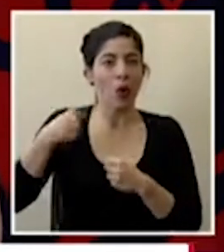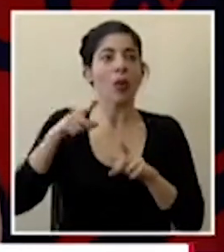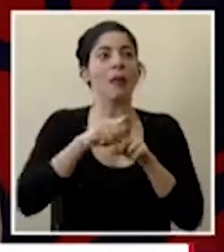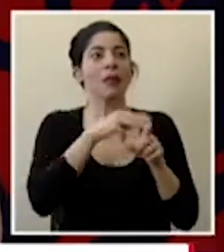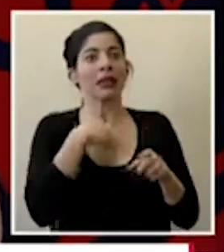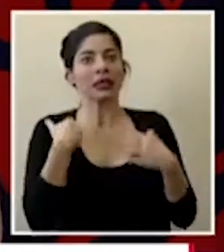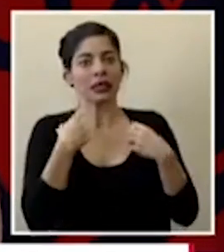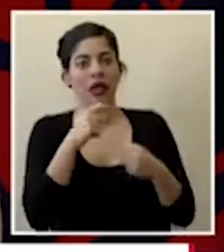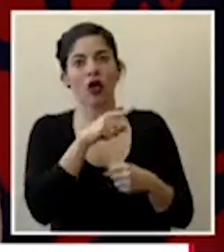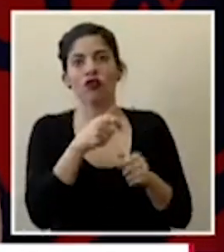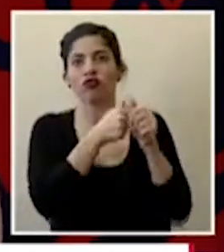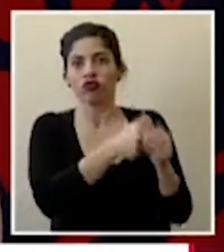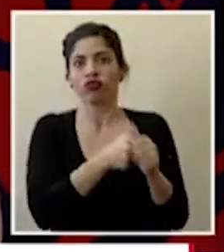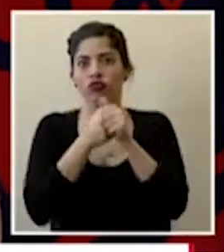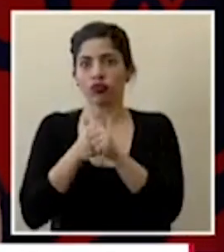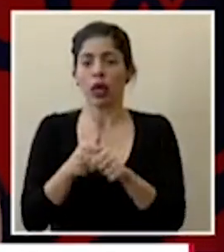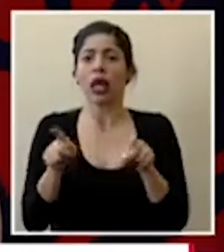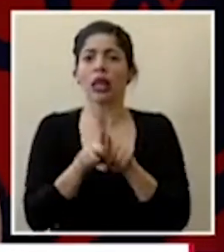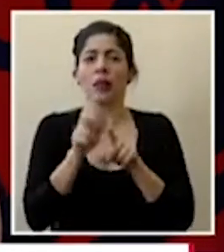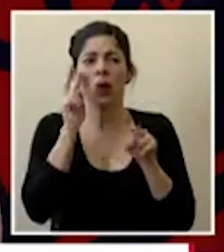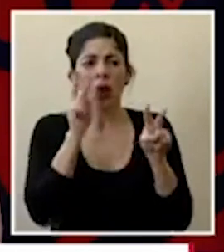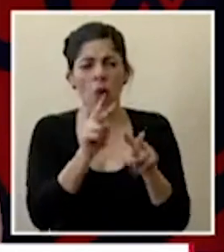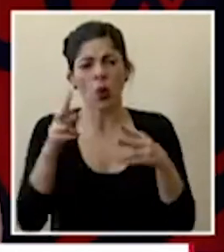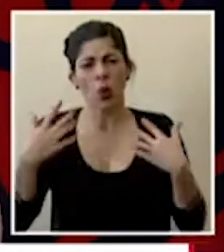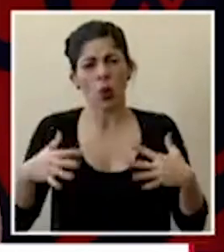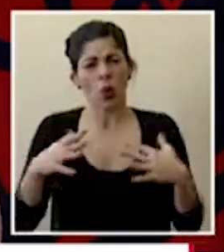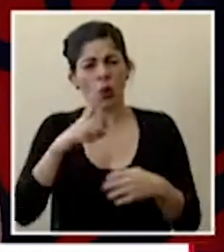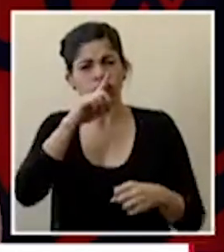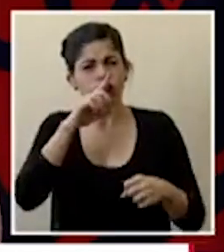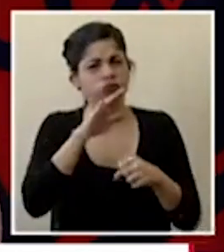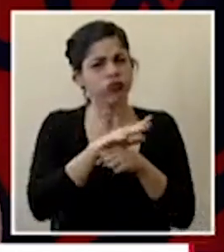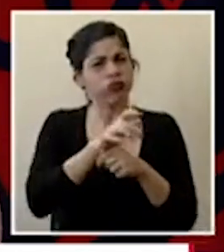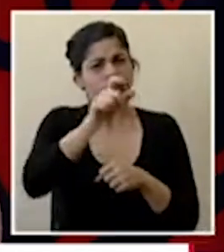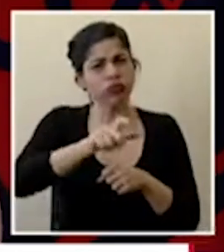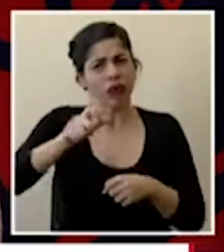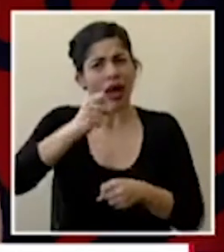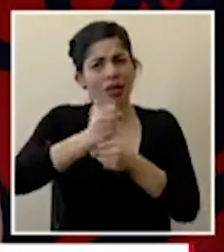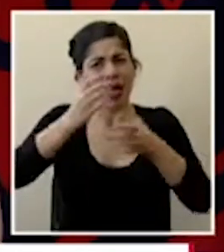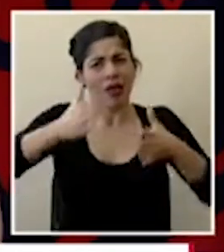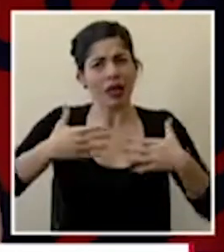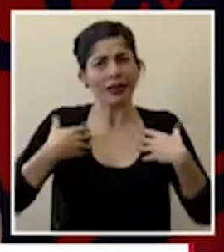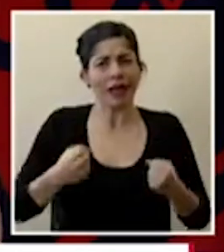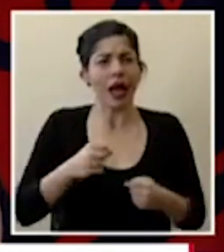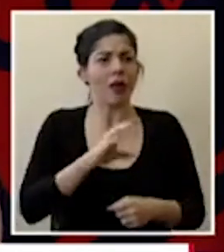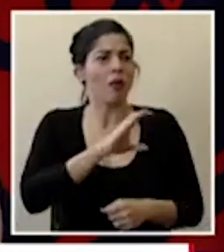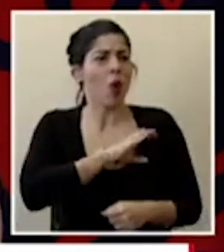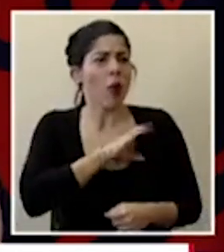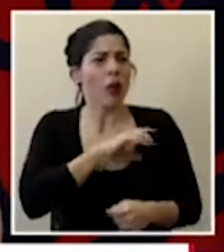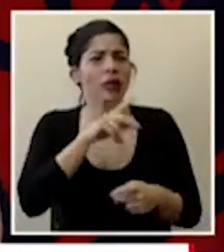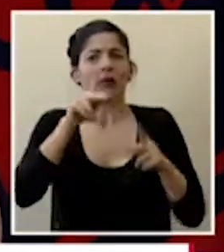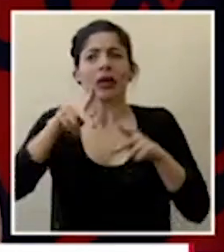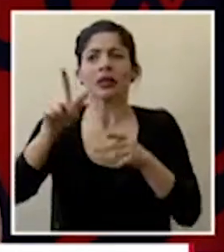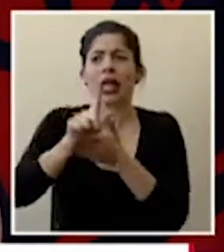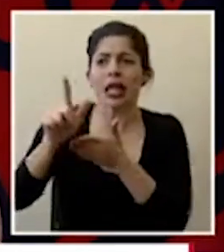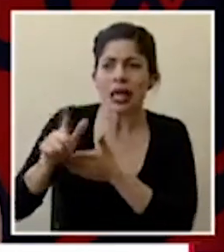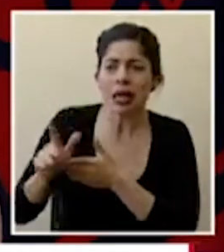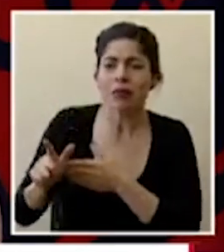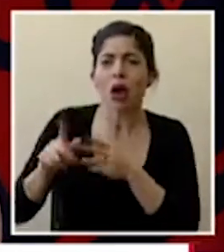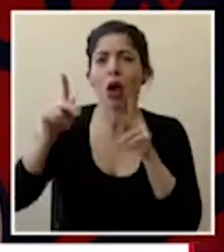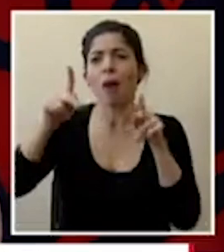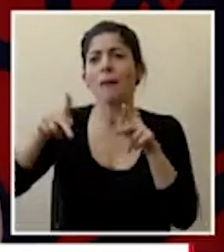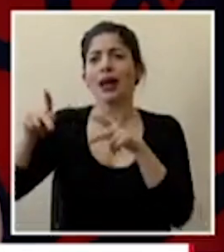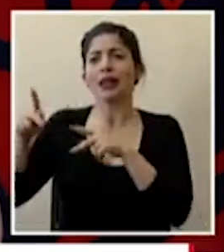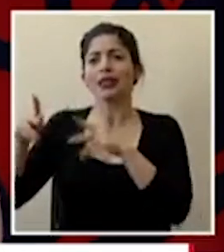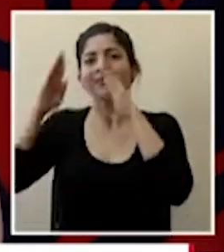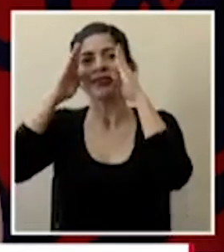también pudimos evidenciar el compromiso que hay de todo el personal de salud desde los guardas hasta las personas que limpian las personas que